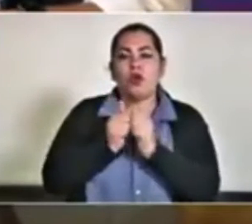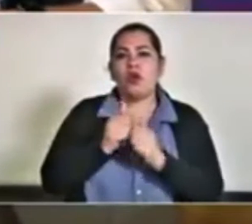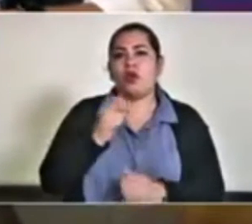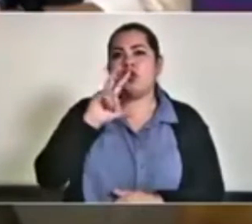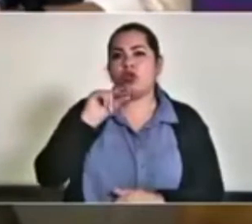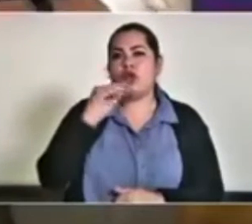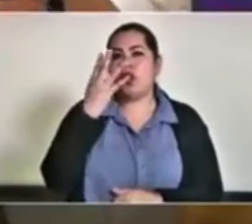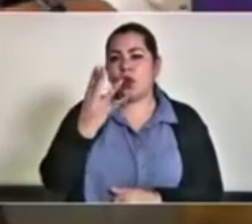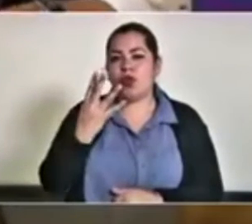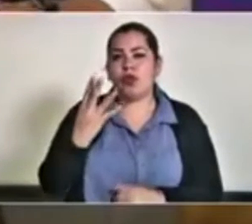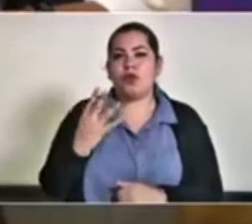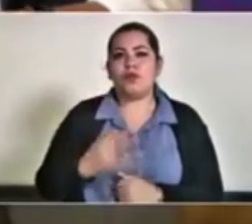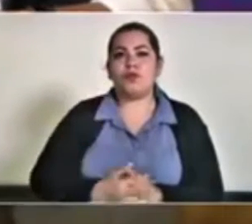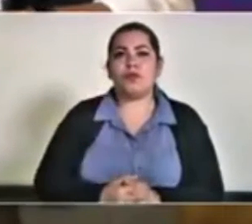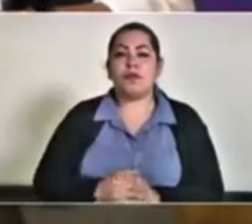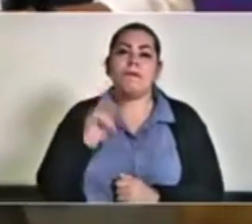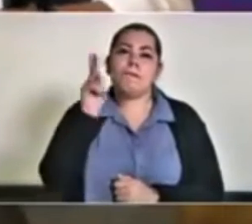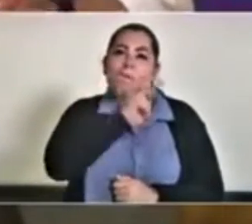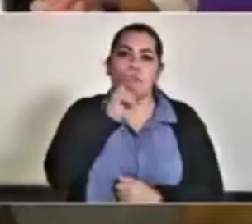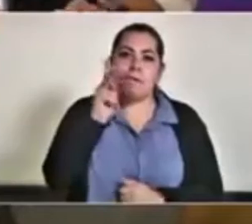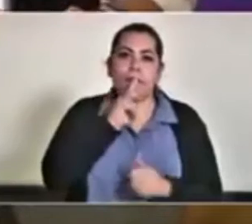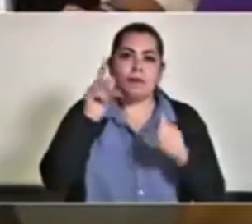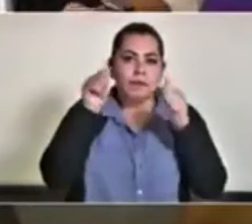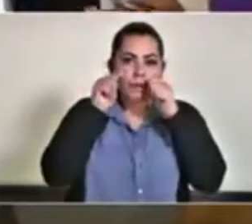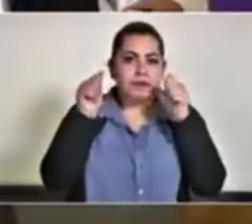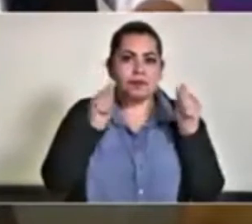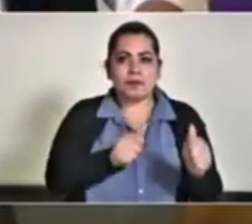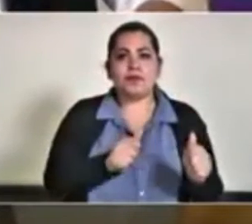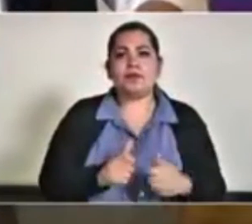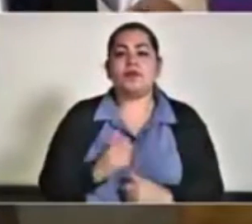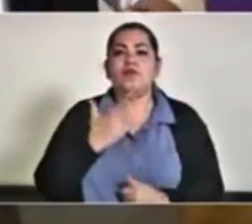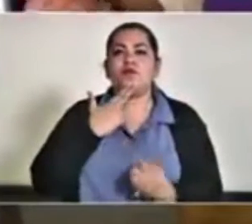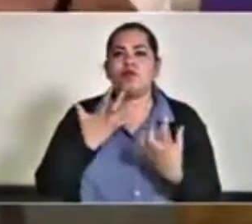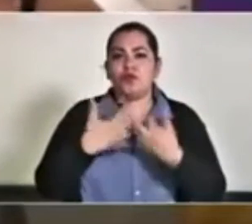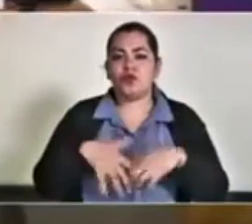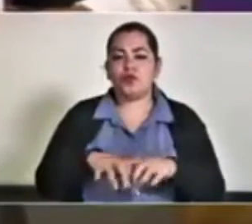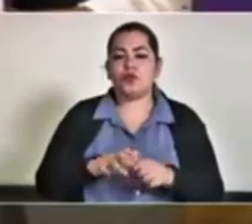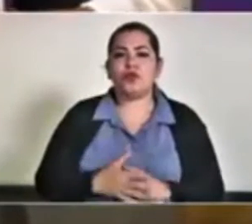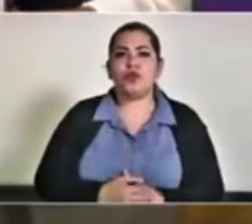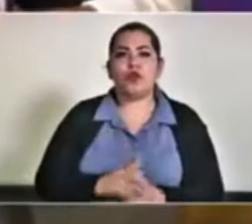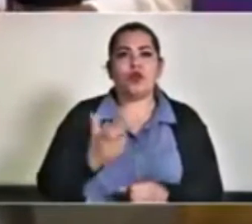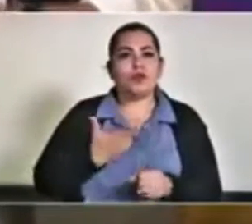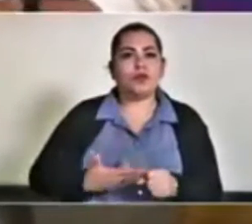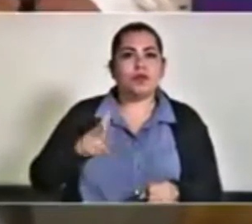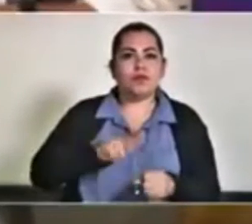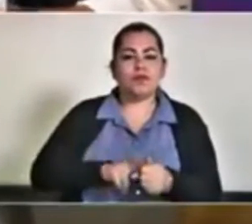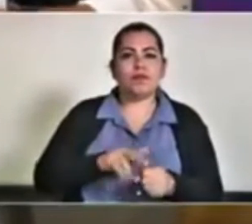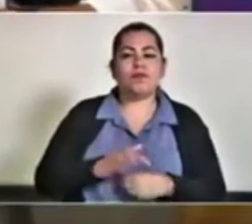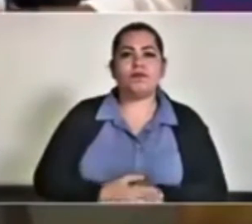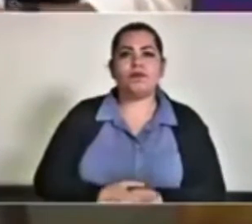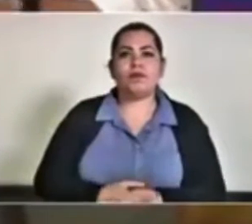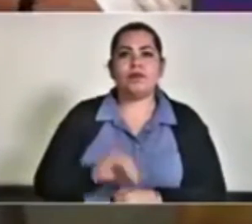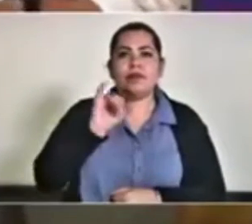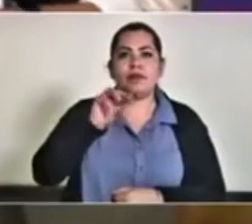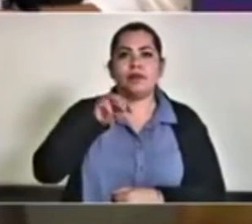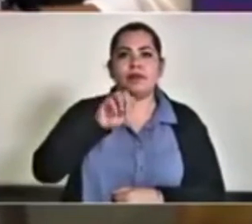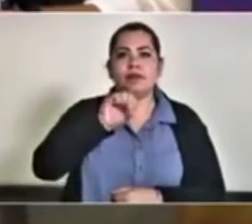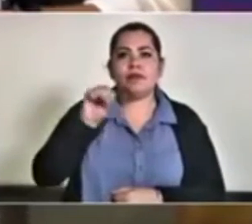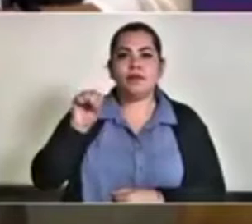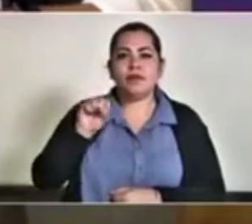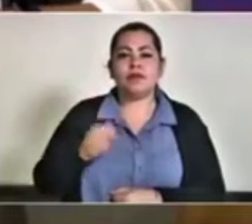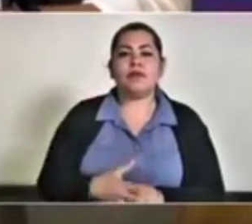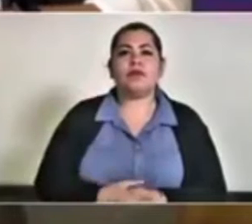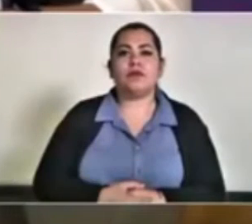84 ventiladores en función. El hospital, el IMSS,